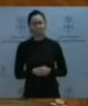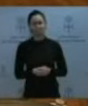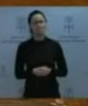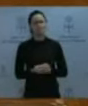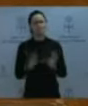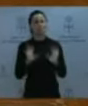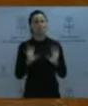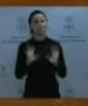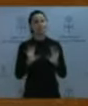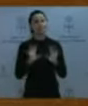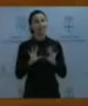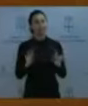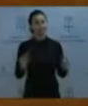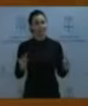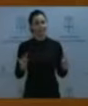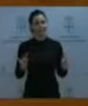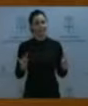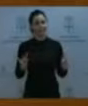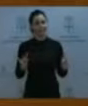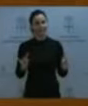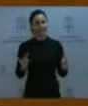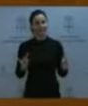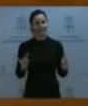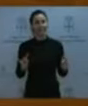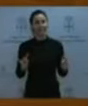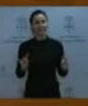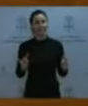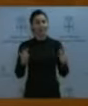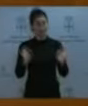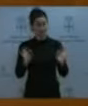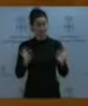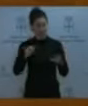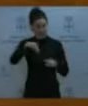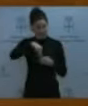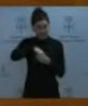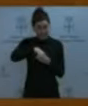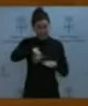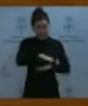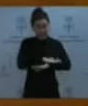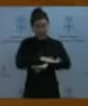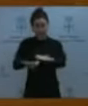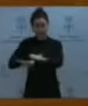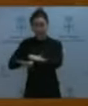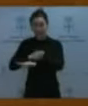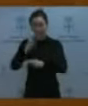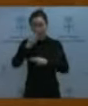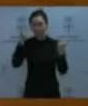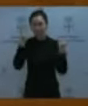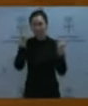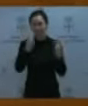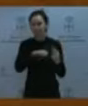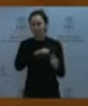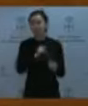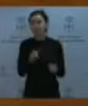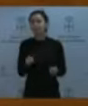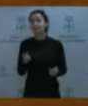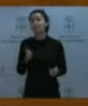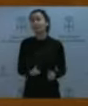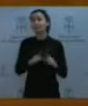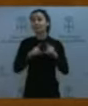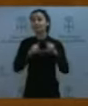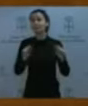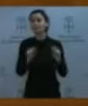algunas de las características que tienen las administraciones públicas en España y en concreto la asturiana. Toca el tema